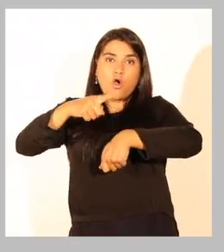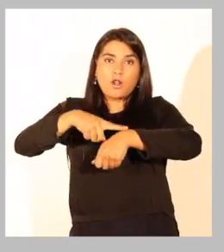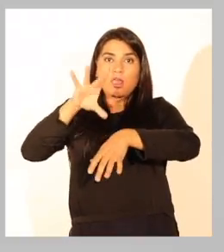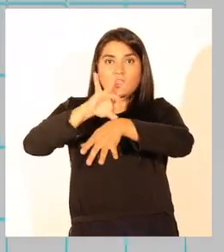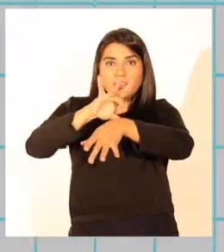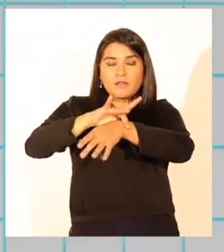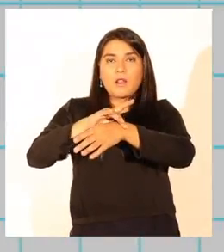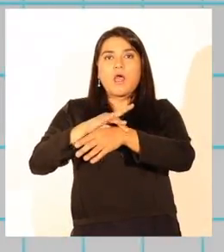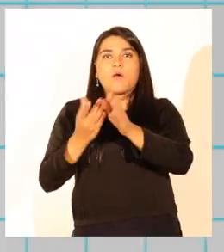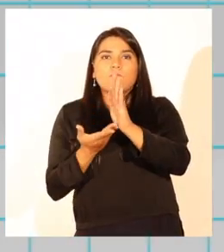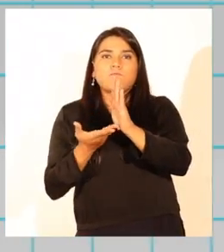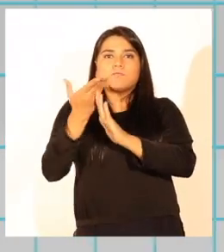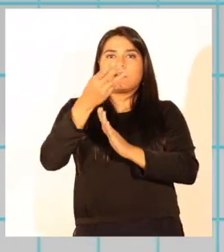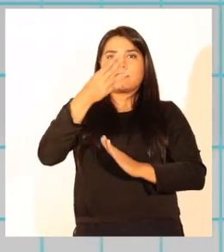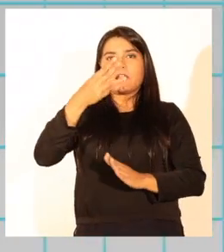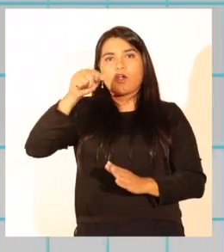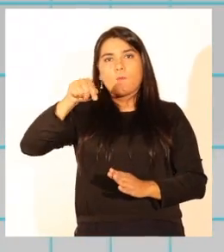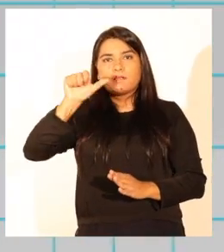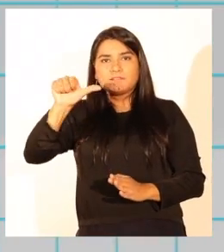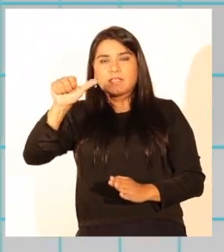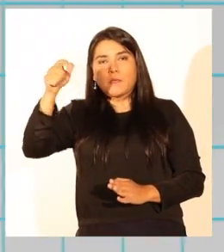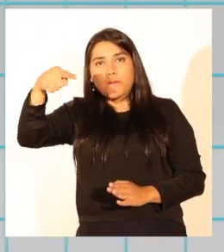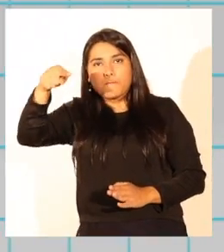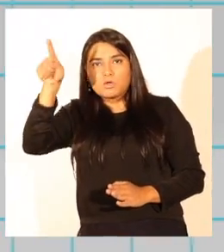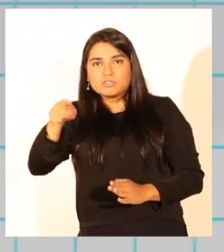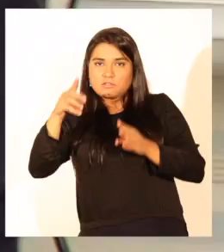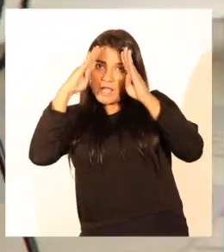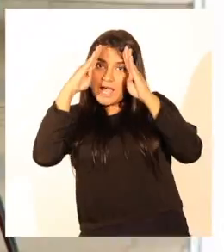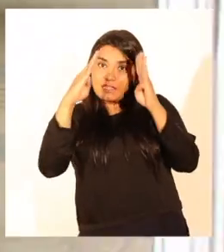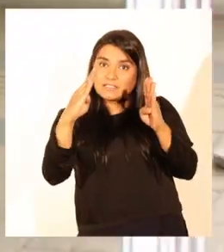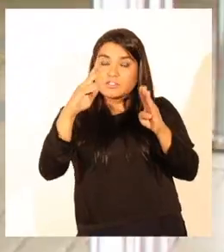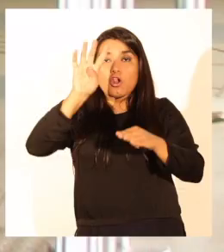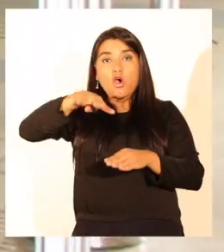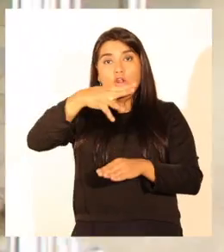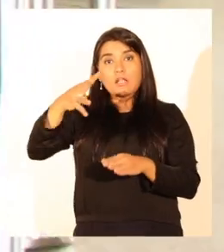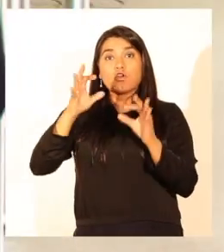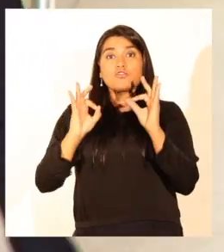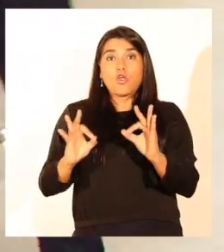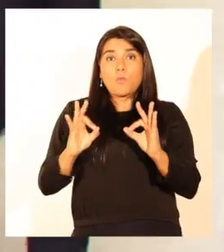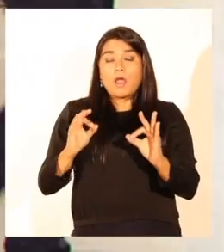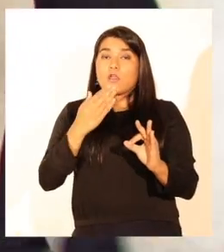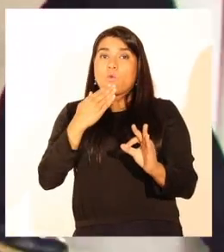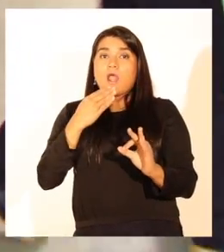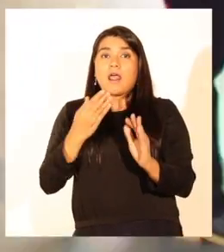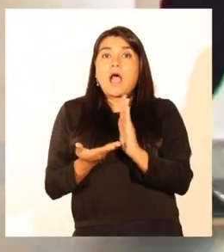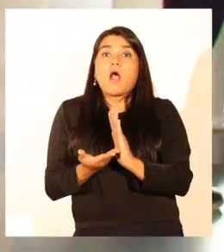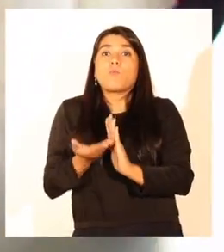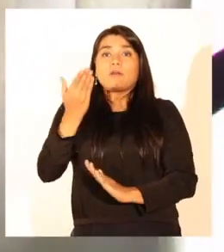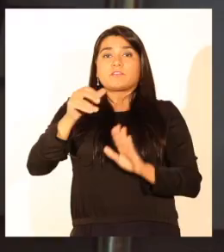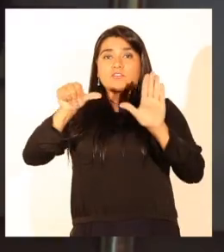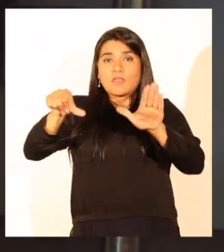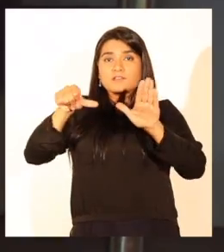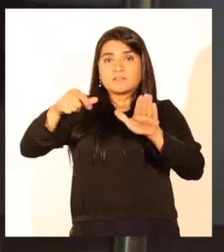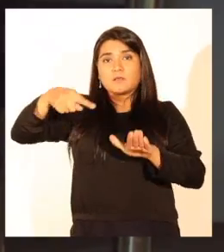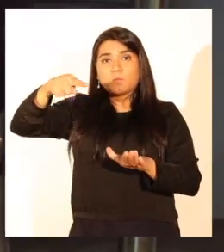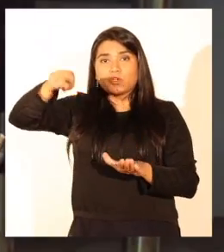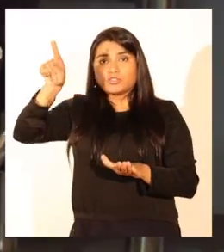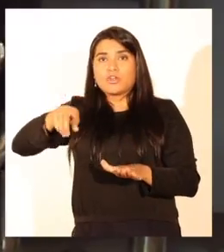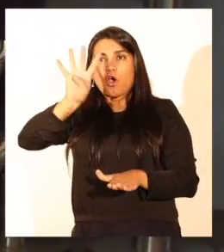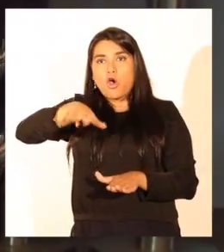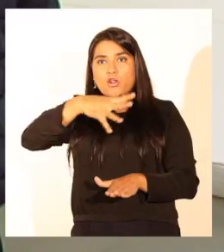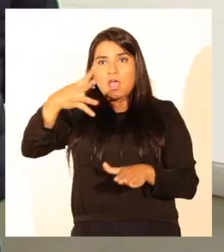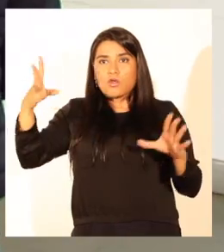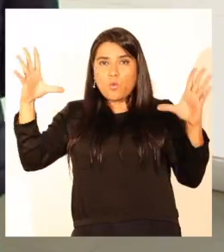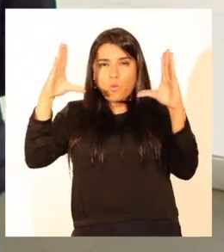médicas, aumentando en un 3,6% las atenciones otorgadas en horario normal y un aumento de 16%